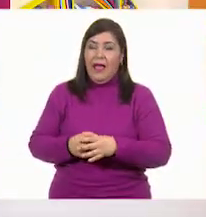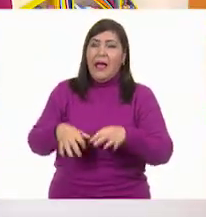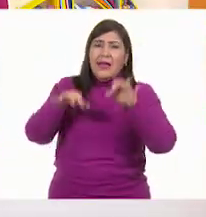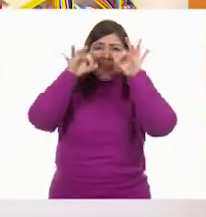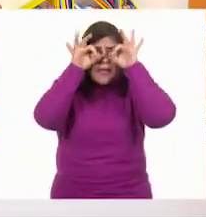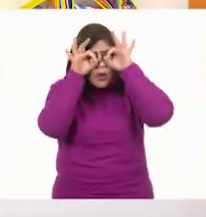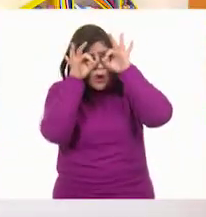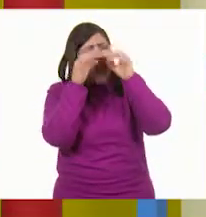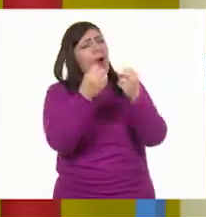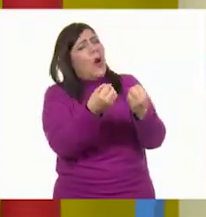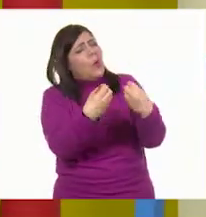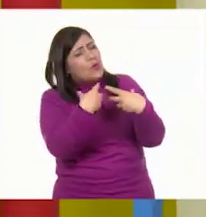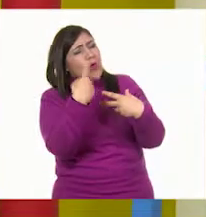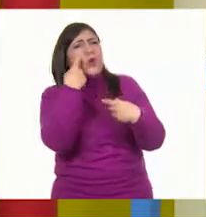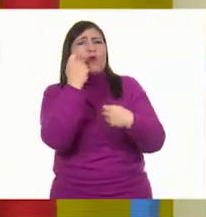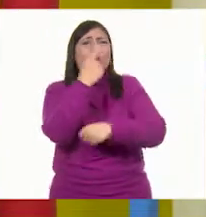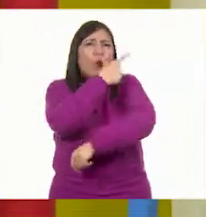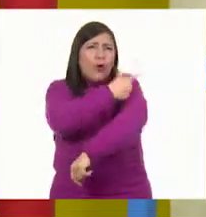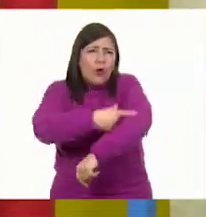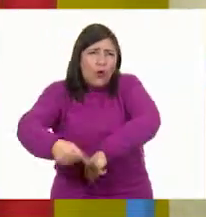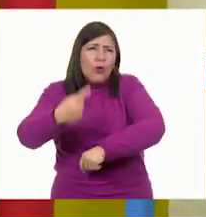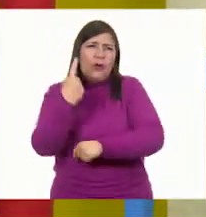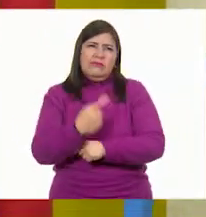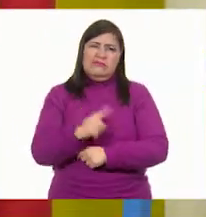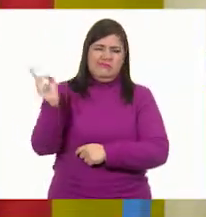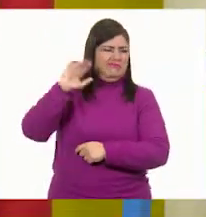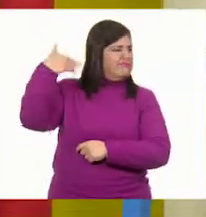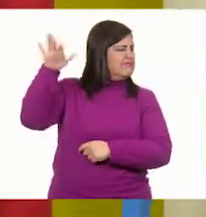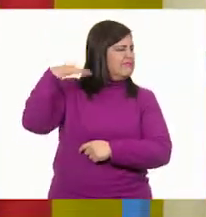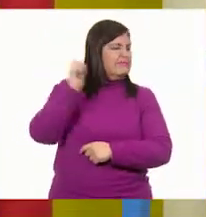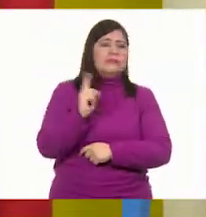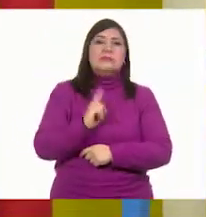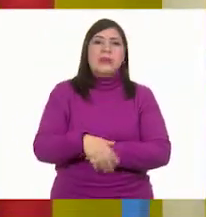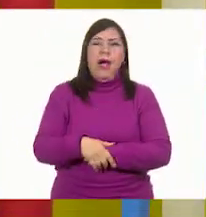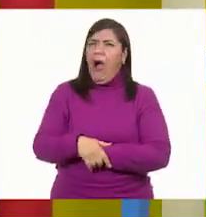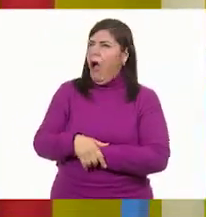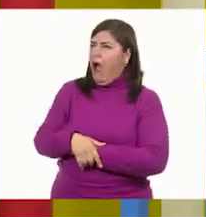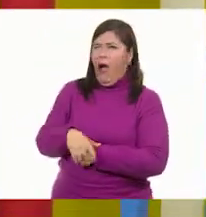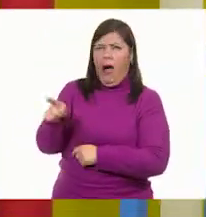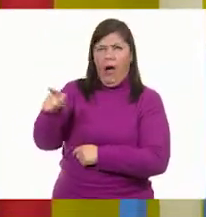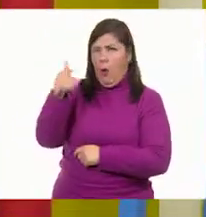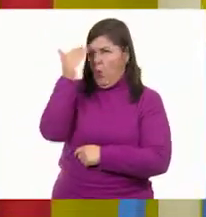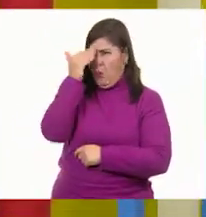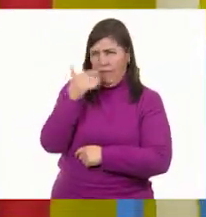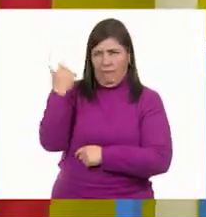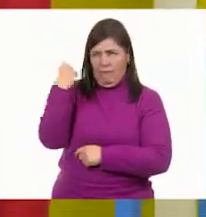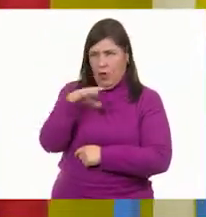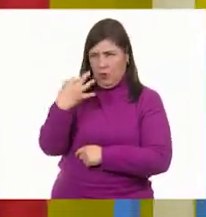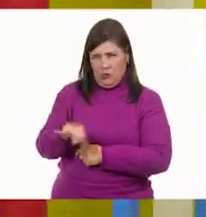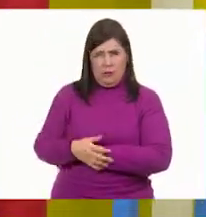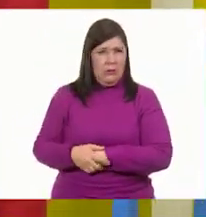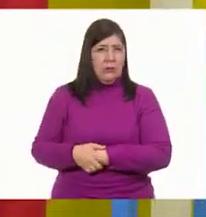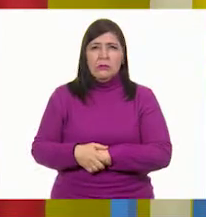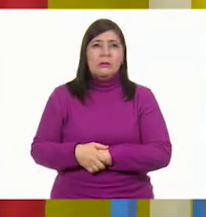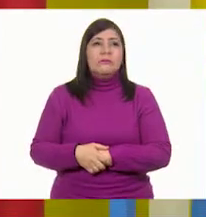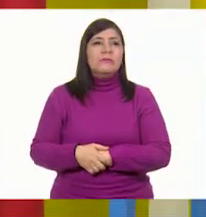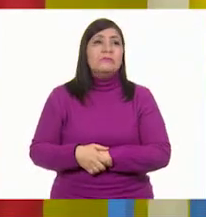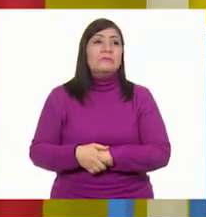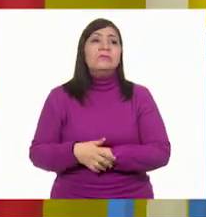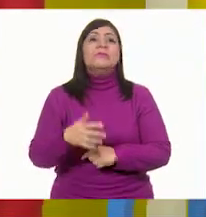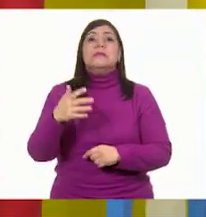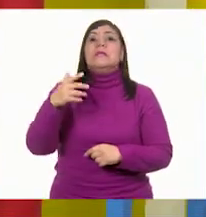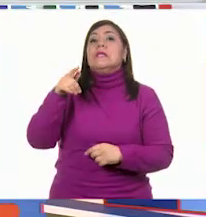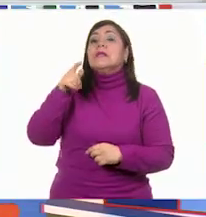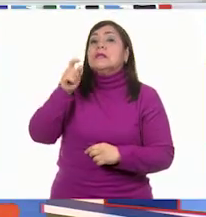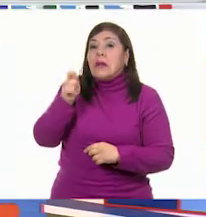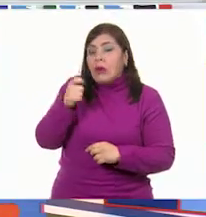Tecolote, regálame una de tus plumas. No, vete de aquí. ¡Ay, qué grosero! Me voy a dormir.